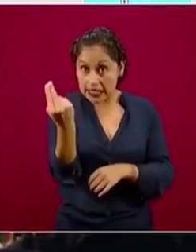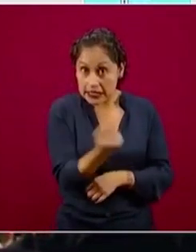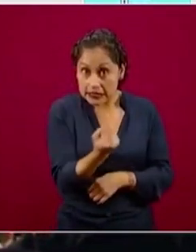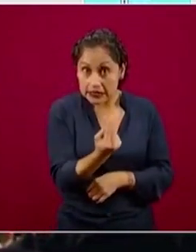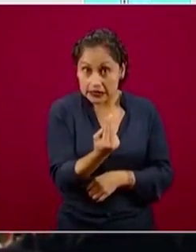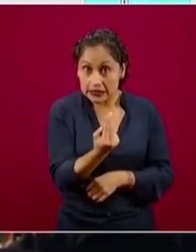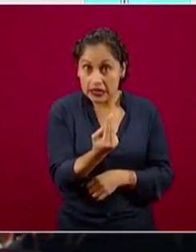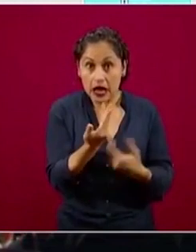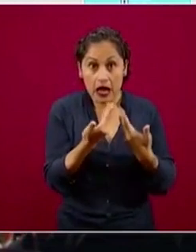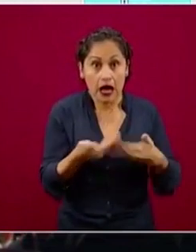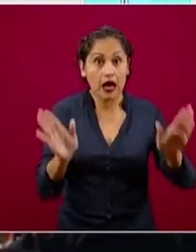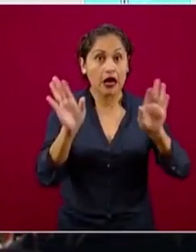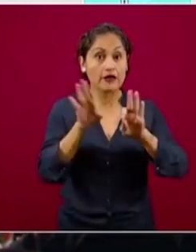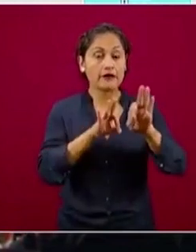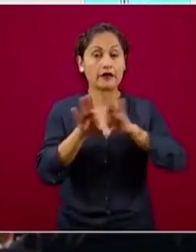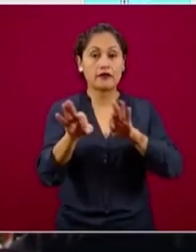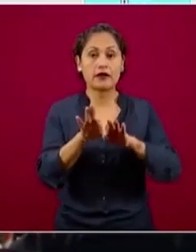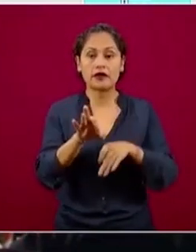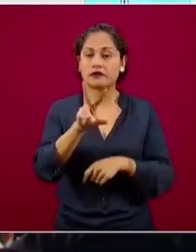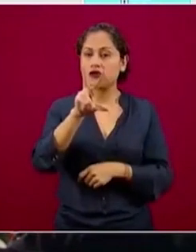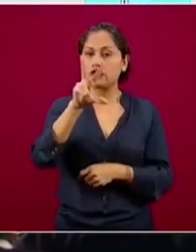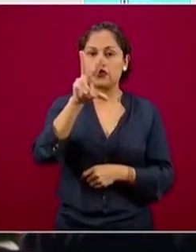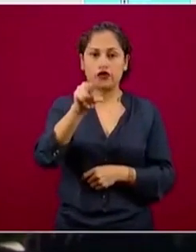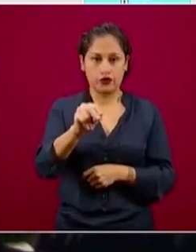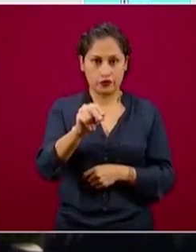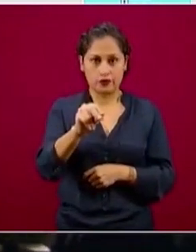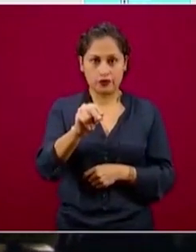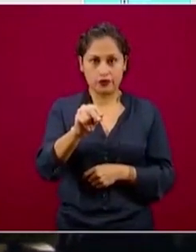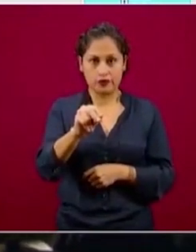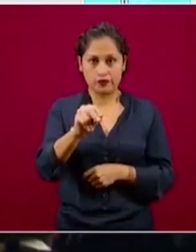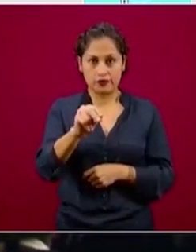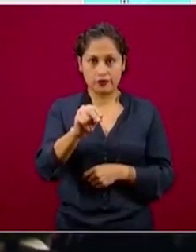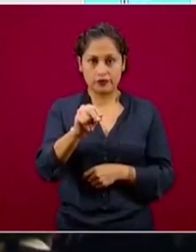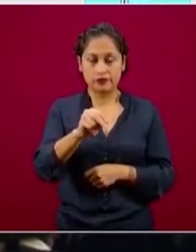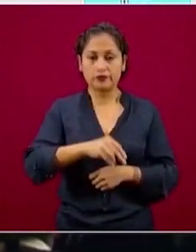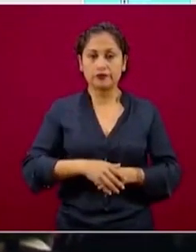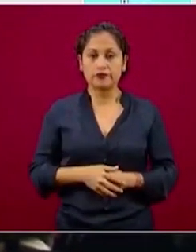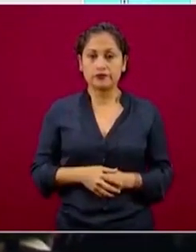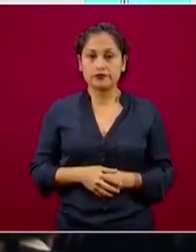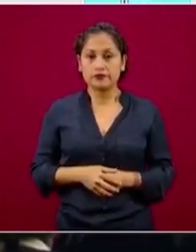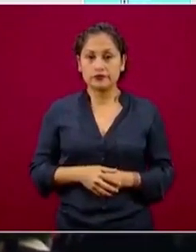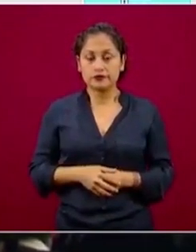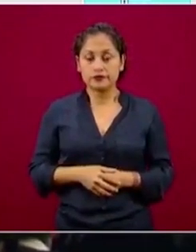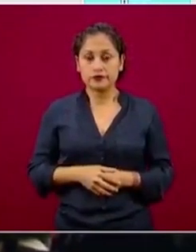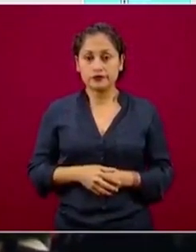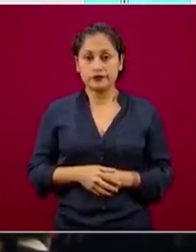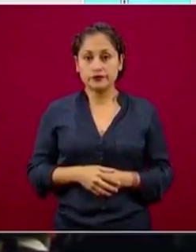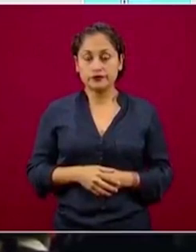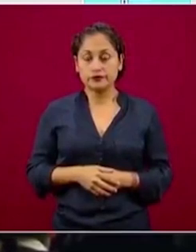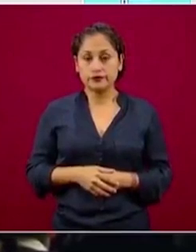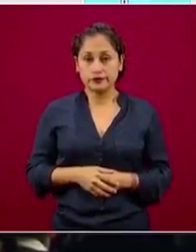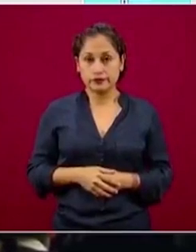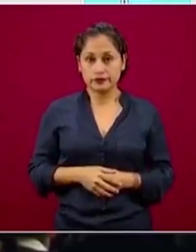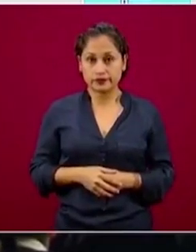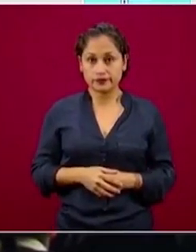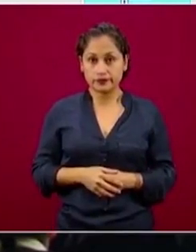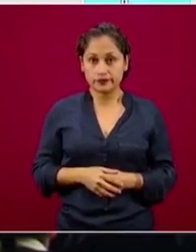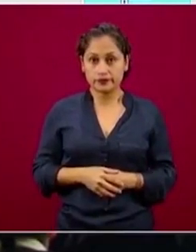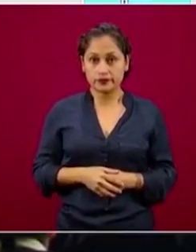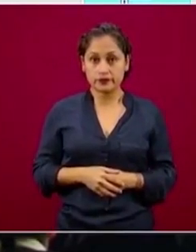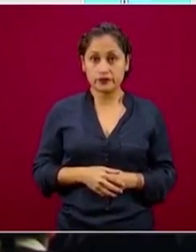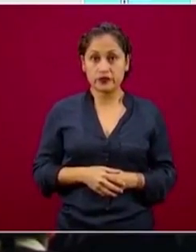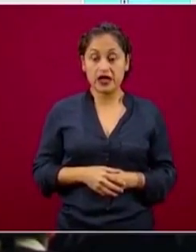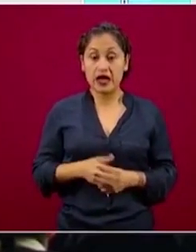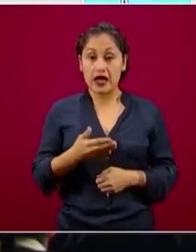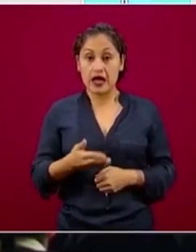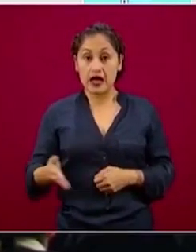no. Empezarán a trabajar a toda fuerza, a toda capacidad después del primero de